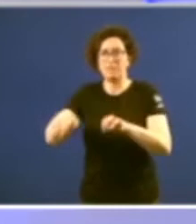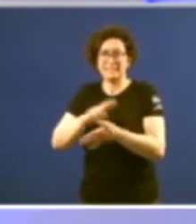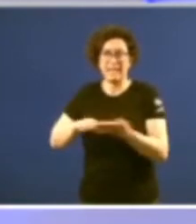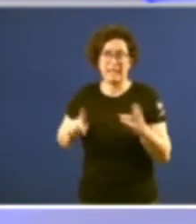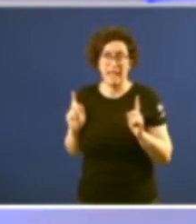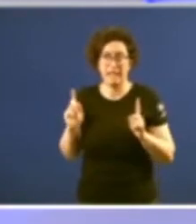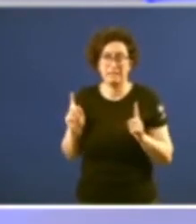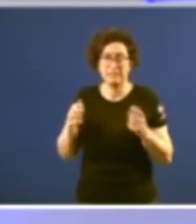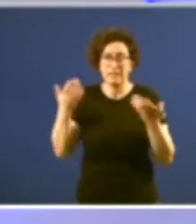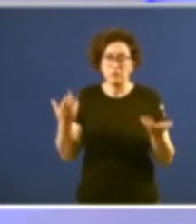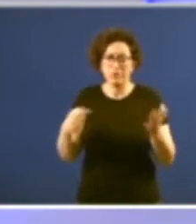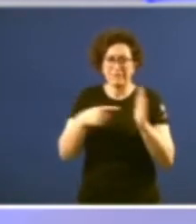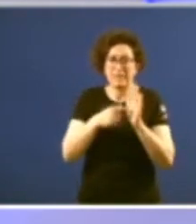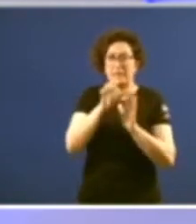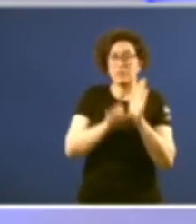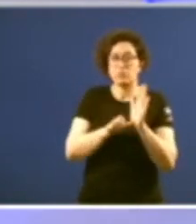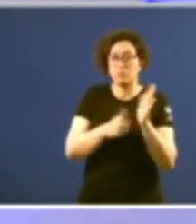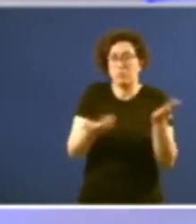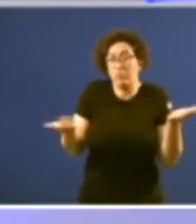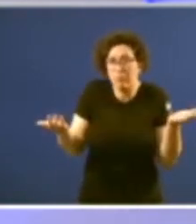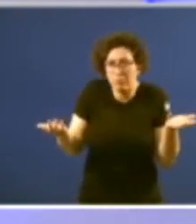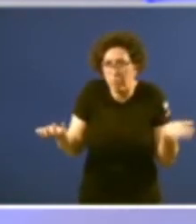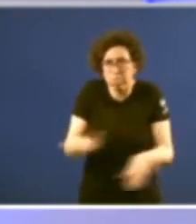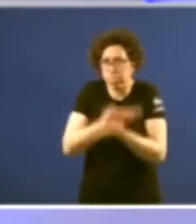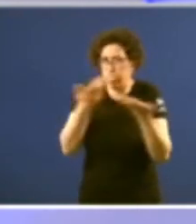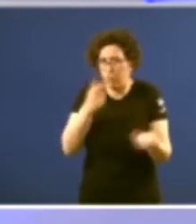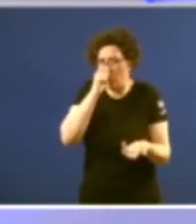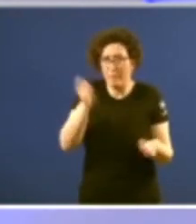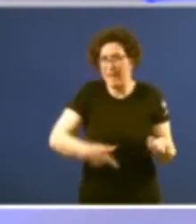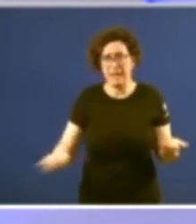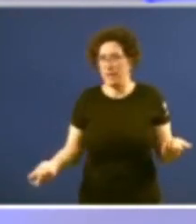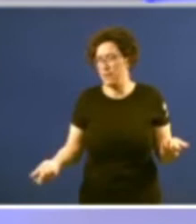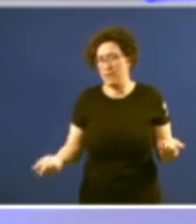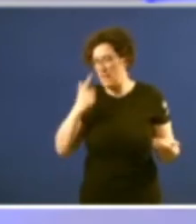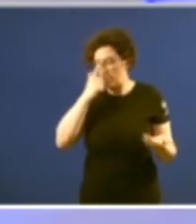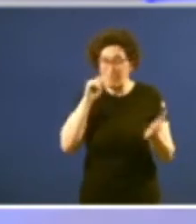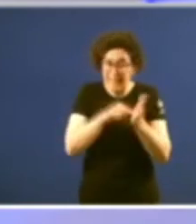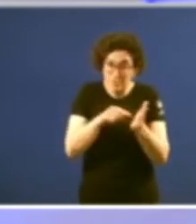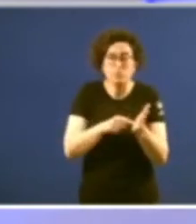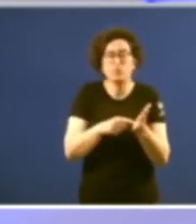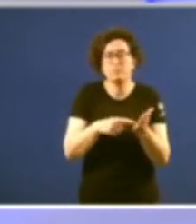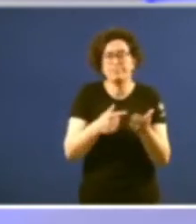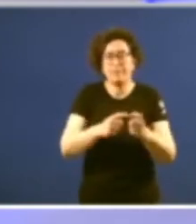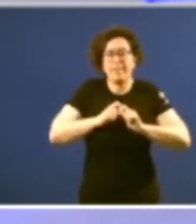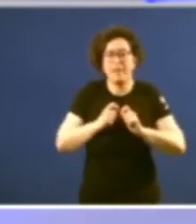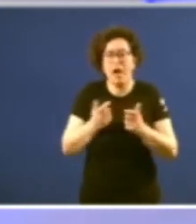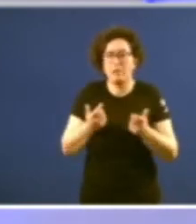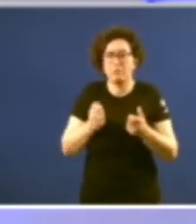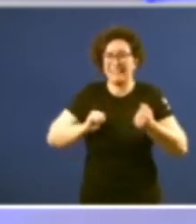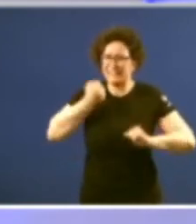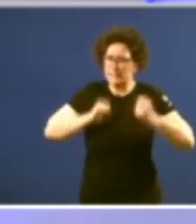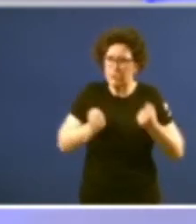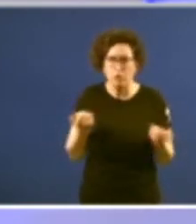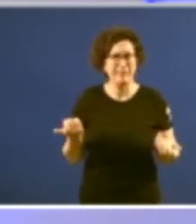cal era un estatuto absolutamente descafeinado iso crea unhas grandes tensións